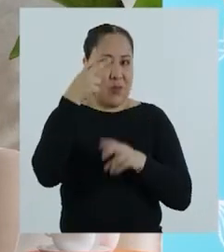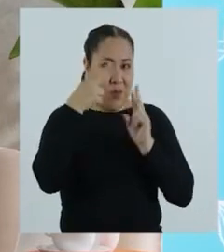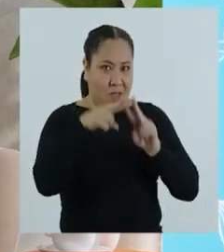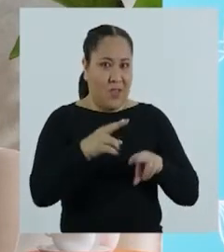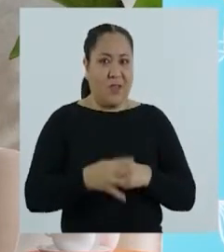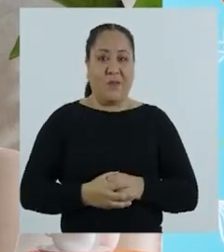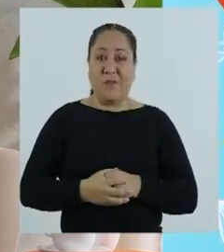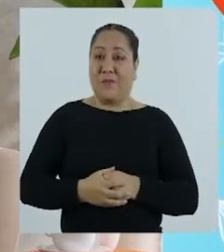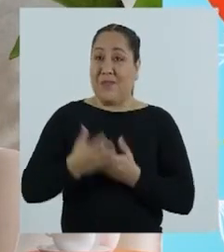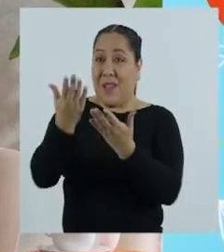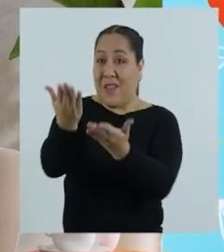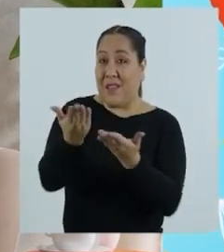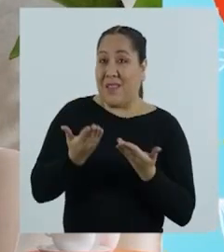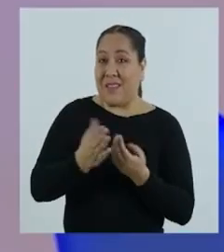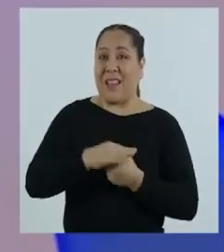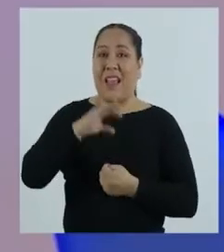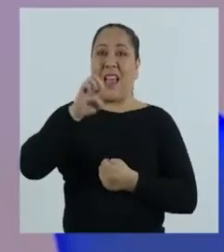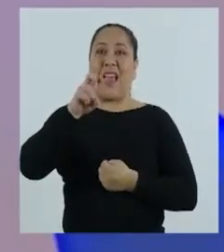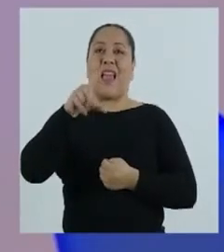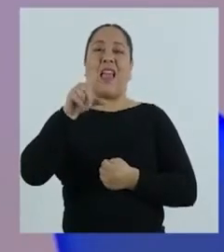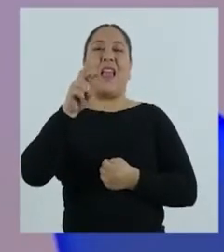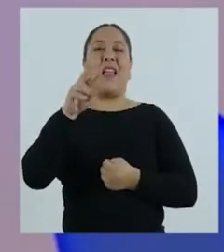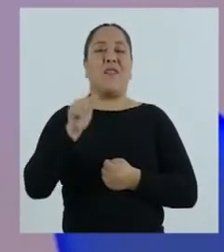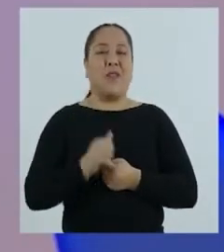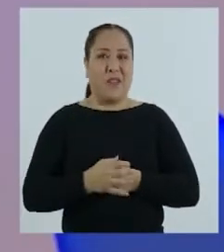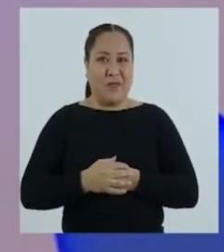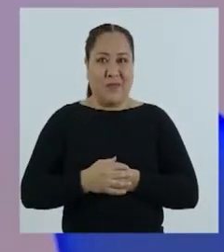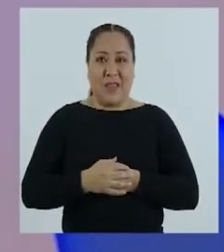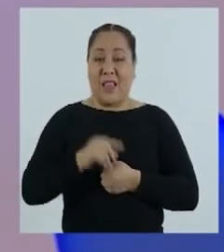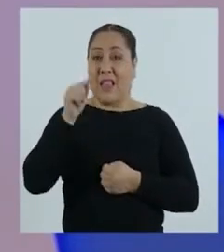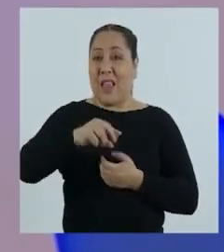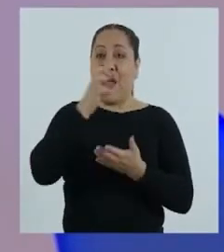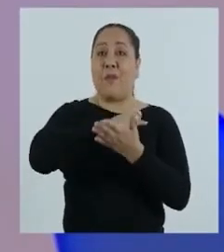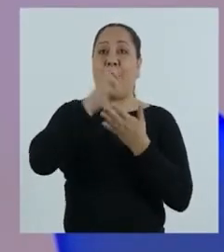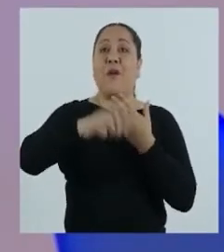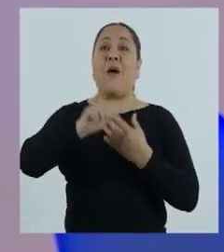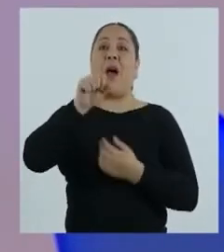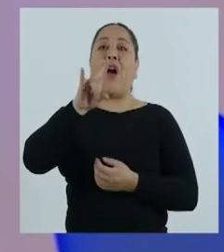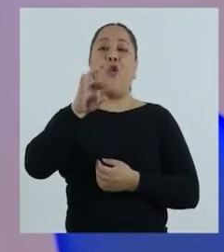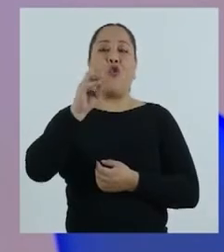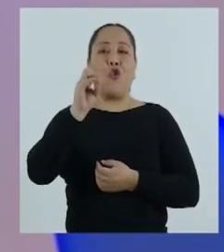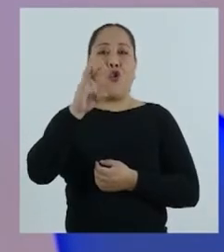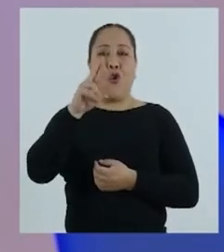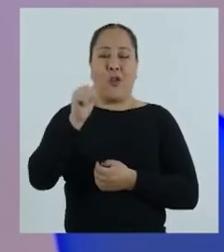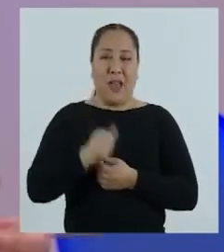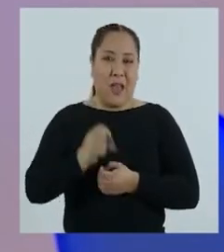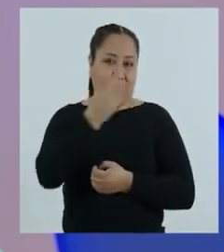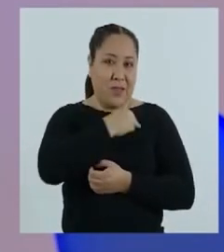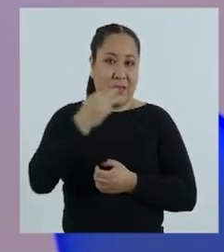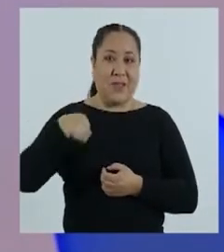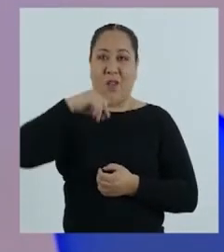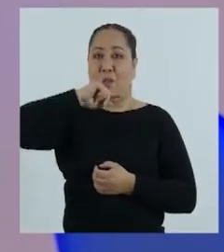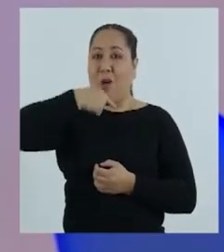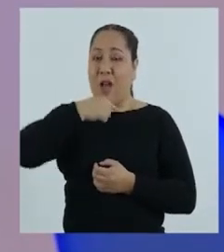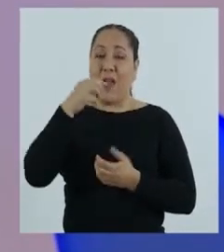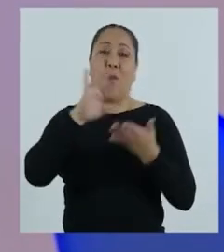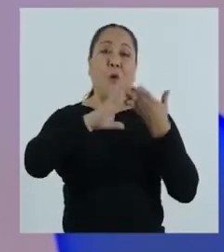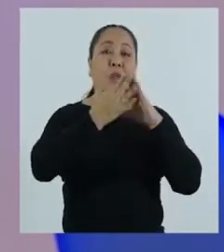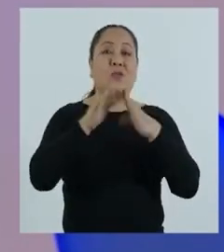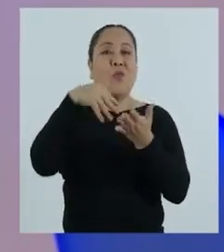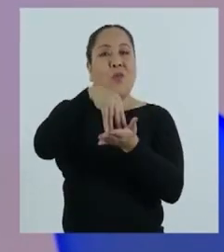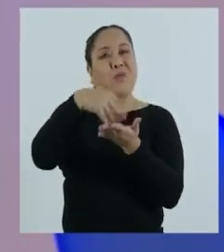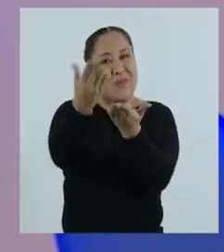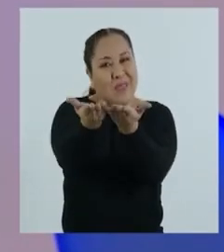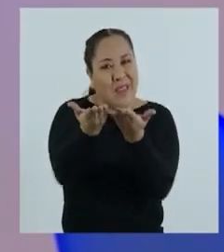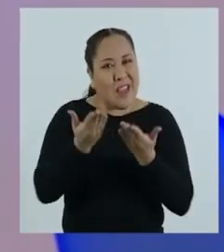respecto a lo que estamos tratando. Demos la bienvenida a Elba Jaña Huaray Suárez, del programa Aurora del Ministerio de la Mujer